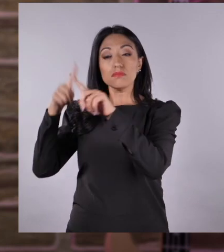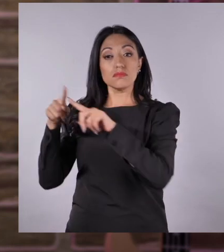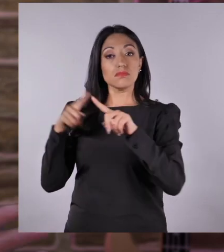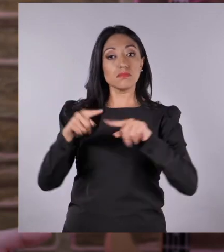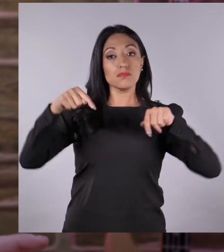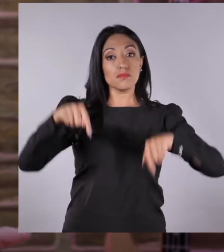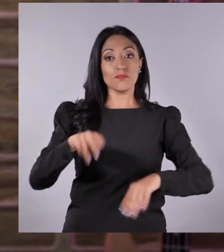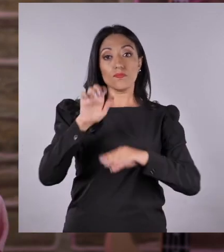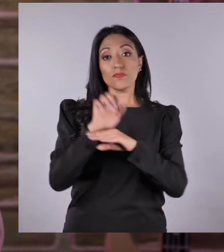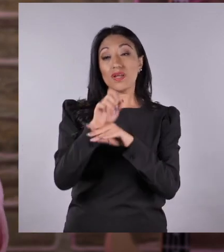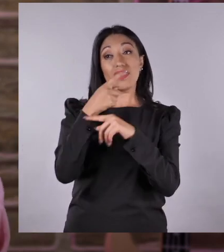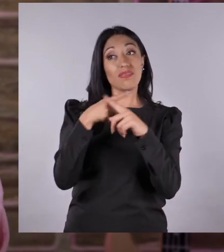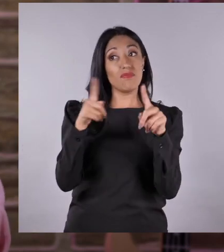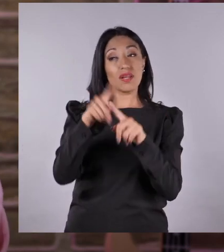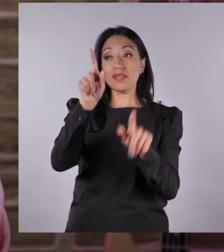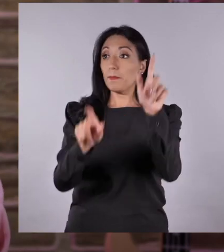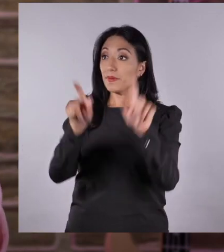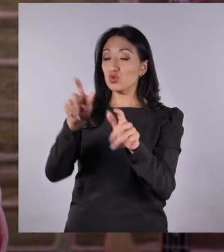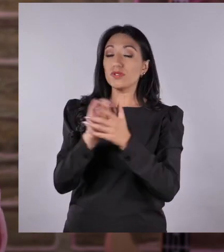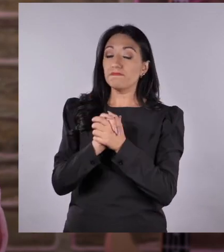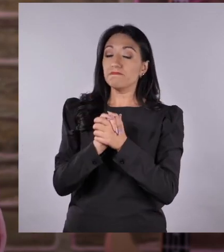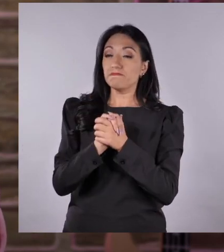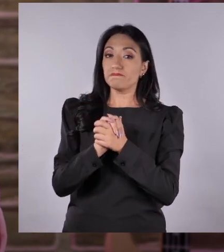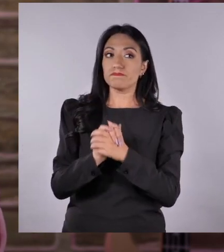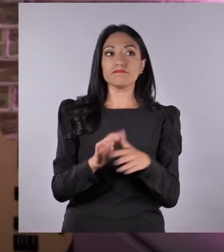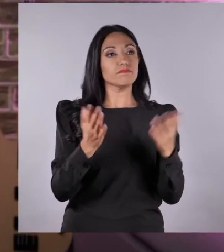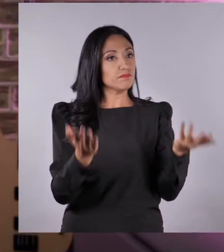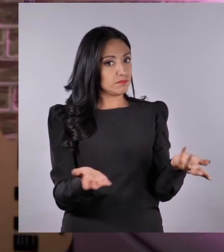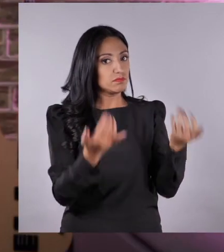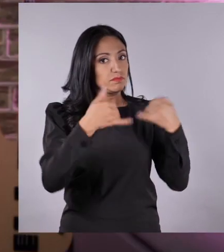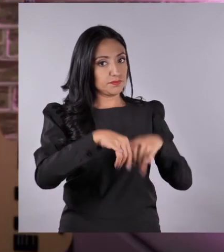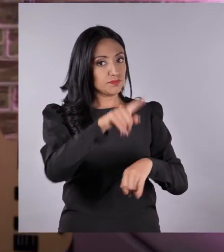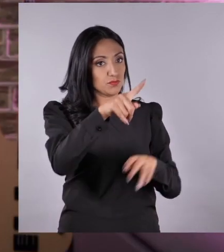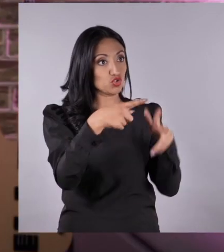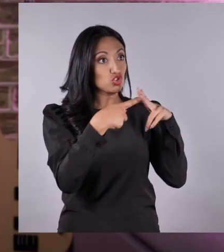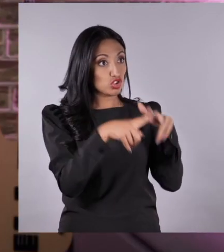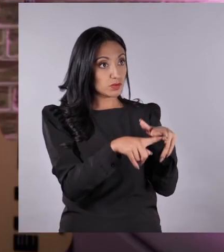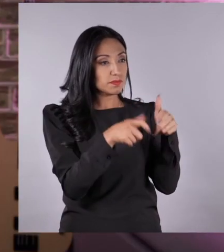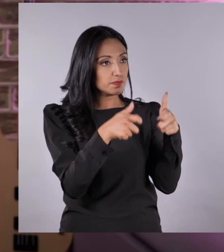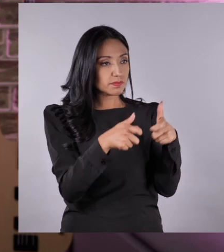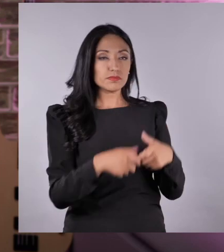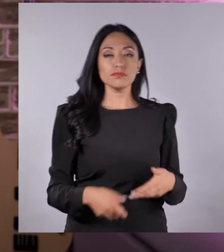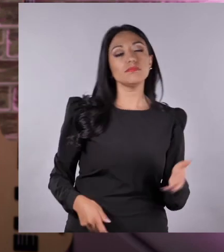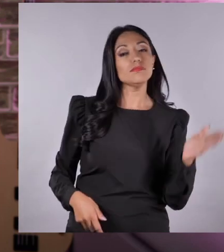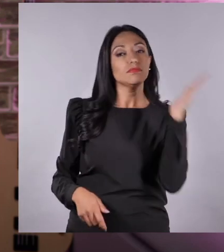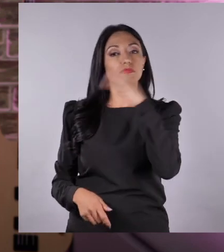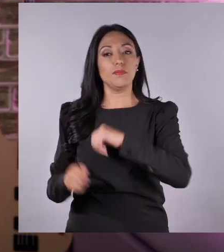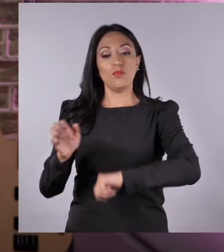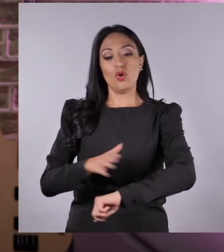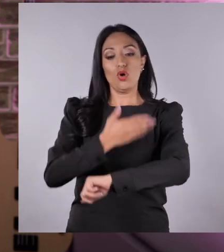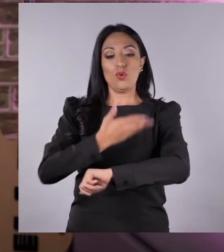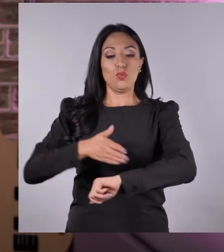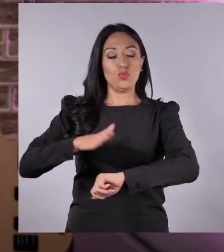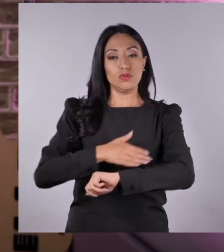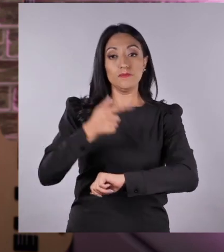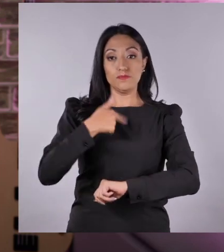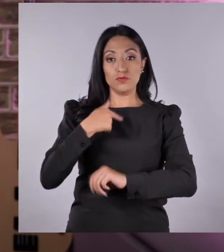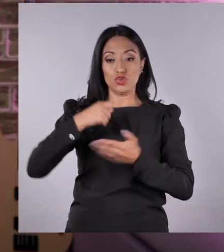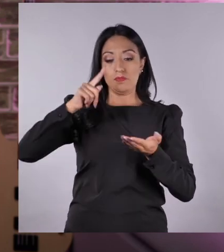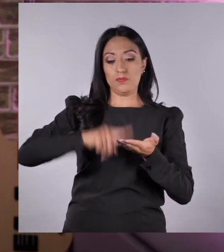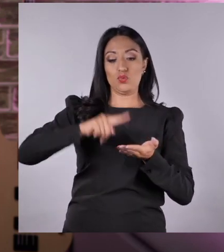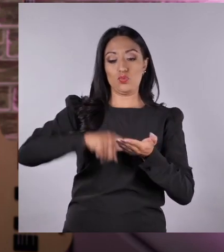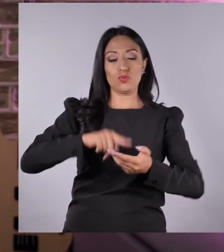sobre la diversidad de personas que viven en Ecuador. ¿Y qué les parece si seguimos con lo que tú empezaste? Vámonos con música.